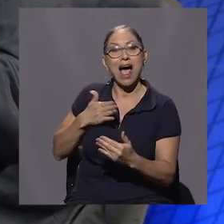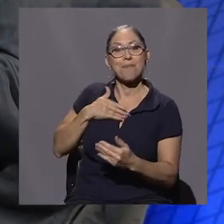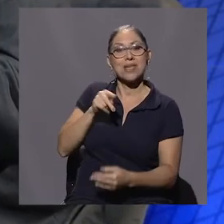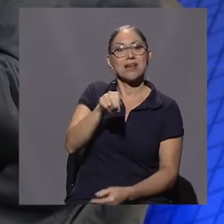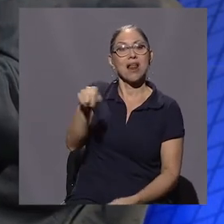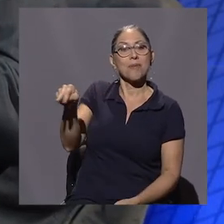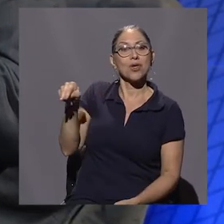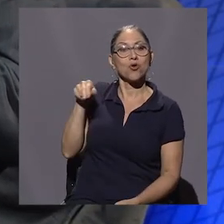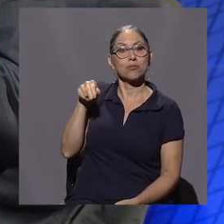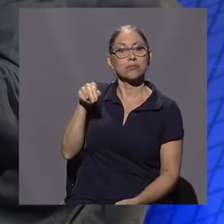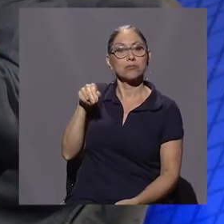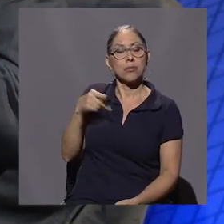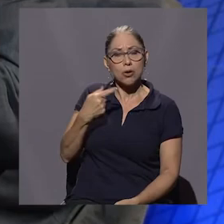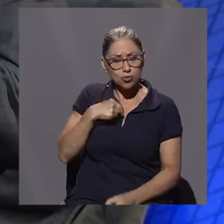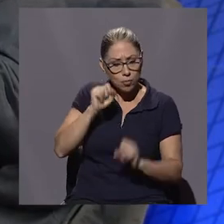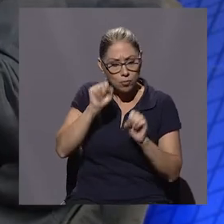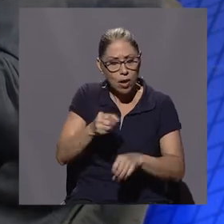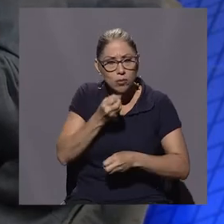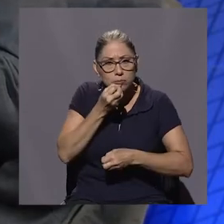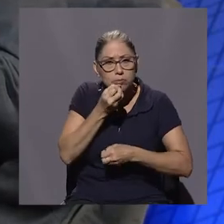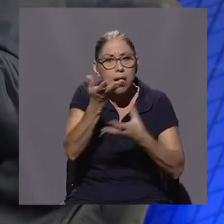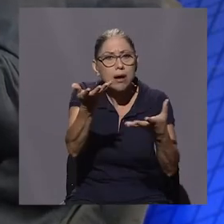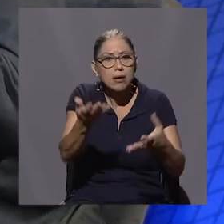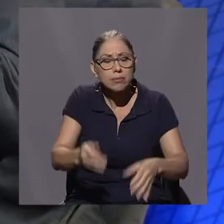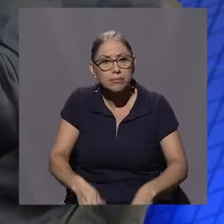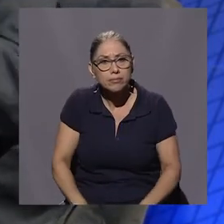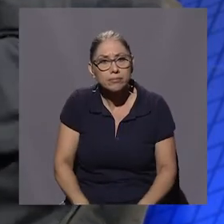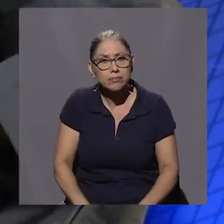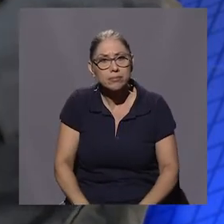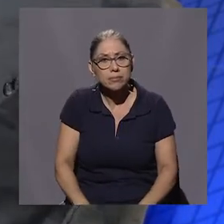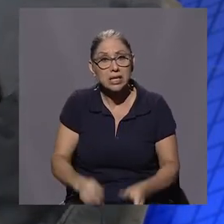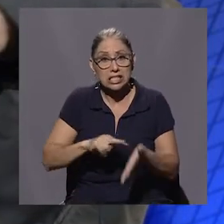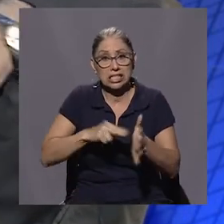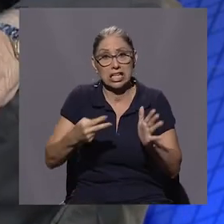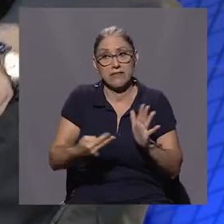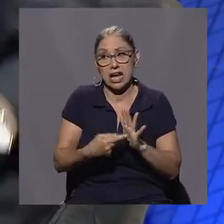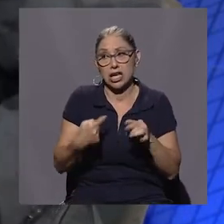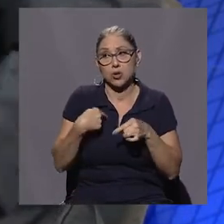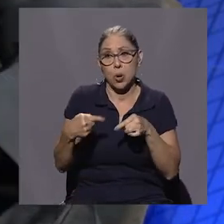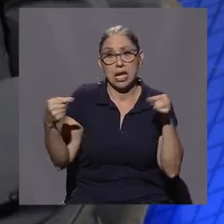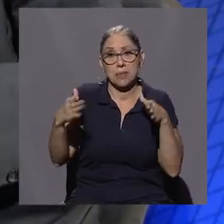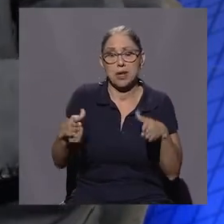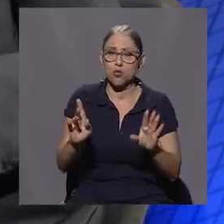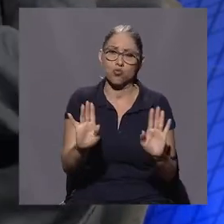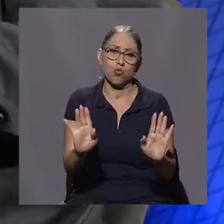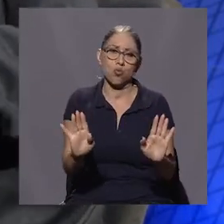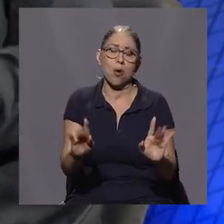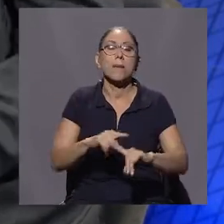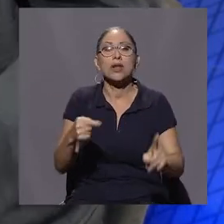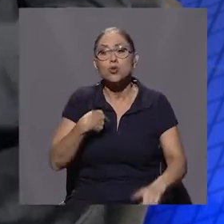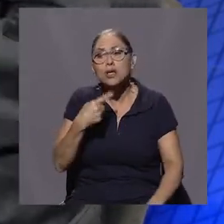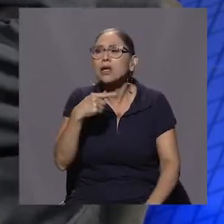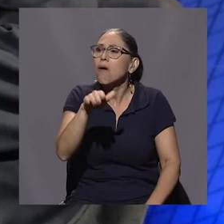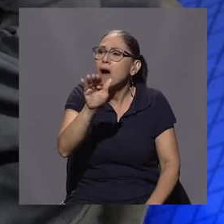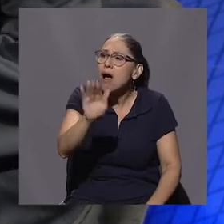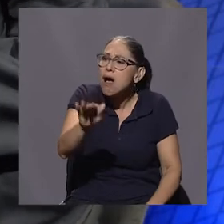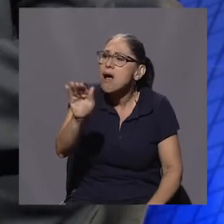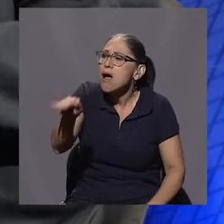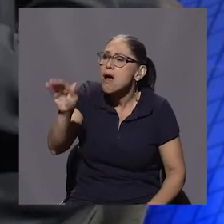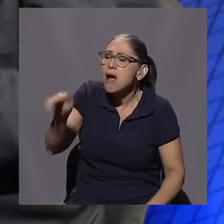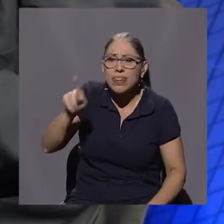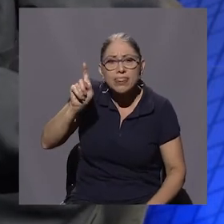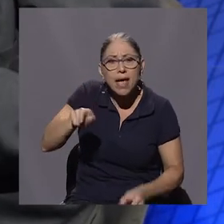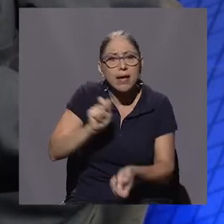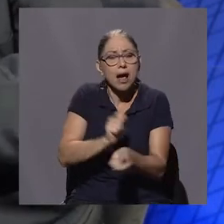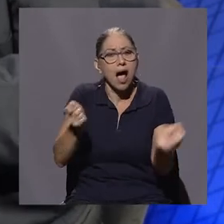y no tengo ningún empacho en decirlo, no por eso me convierto en enemigo de ellos ni mucho menos, pero le digo es que tenemos